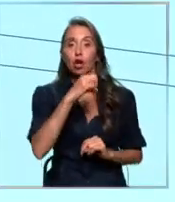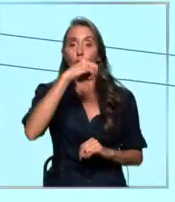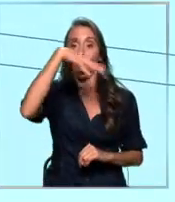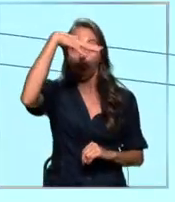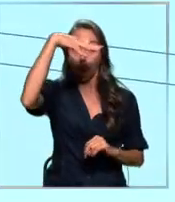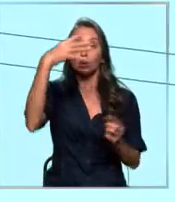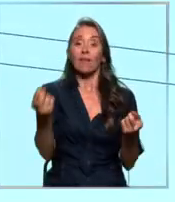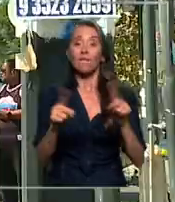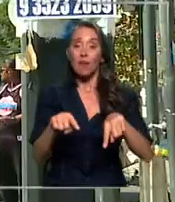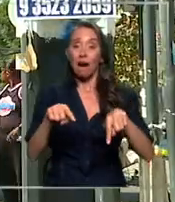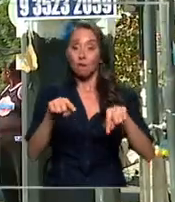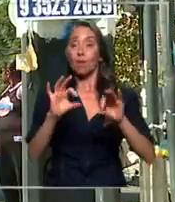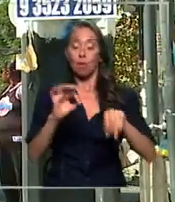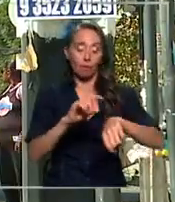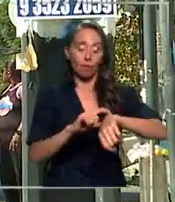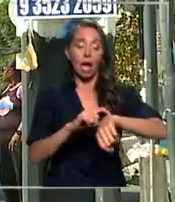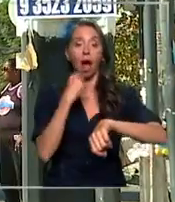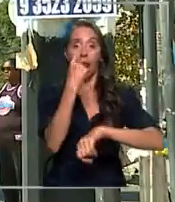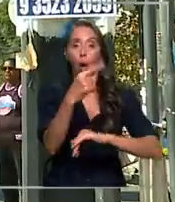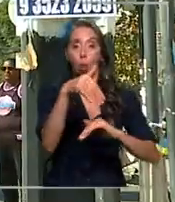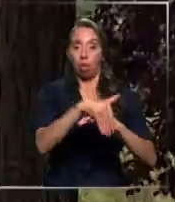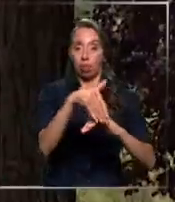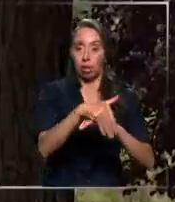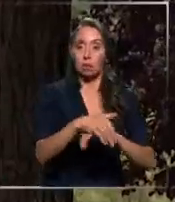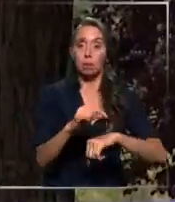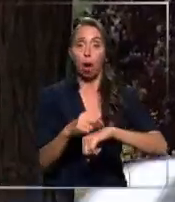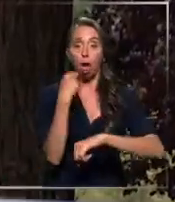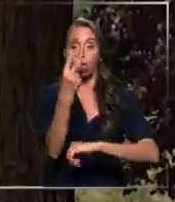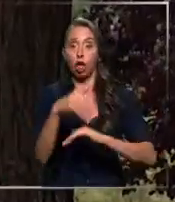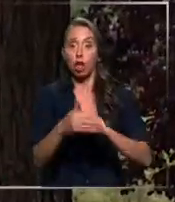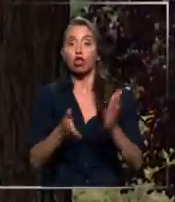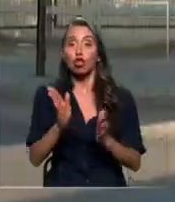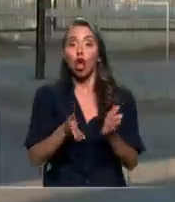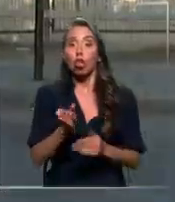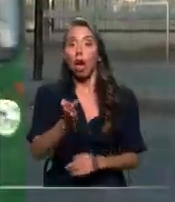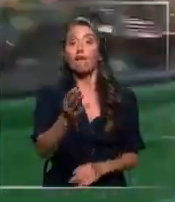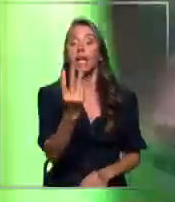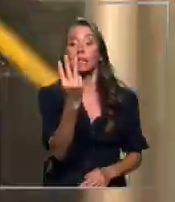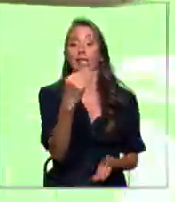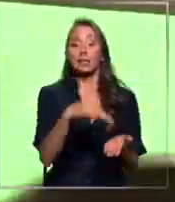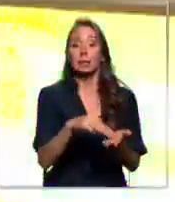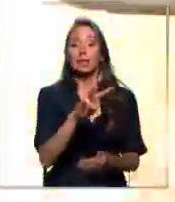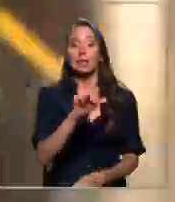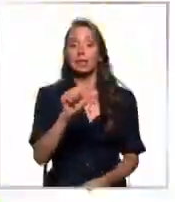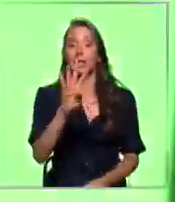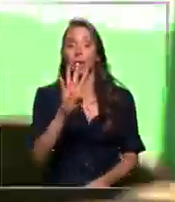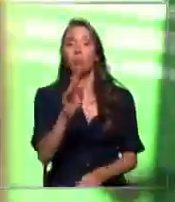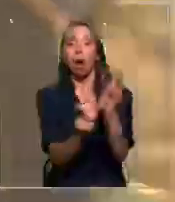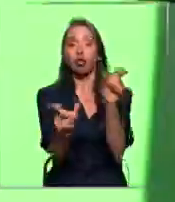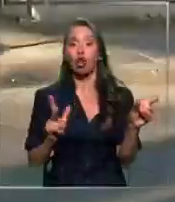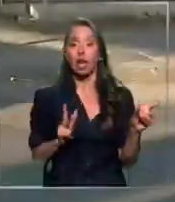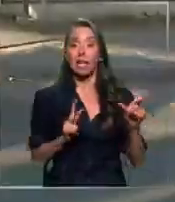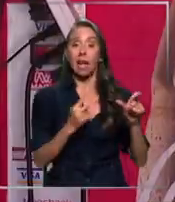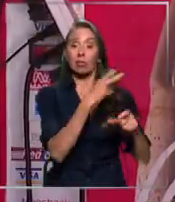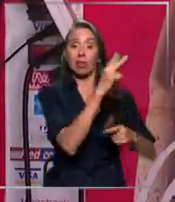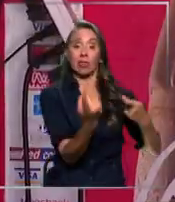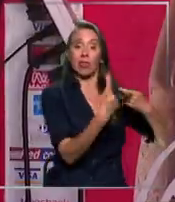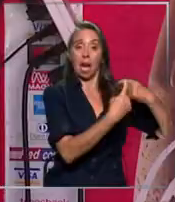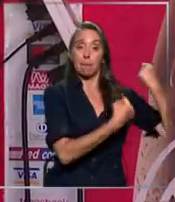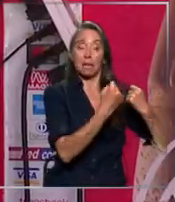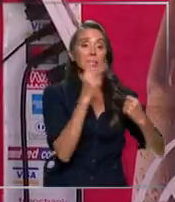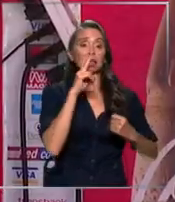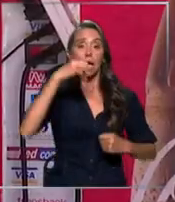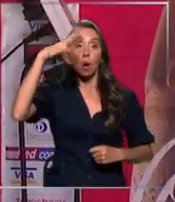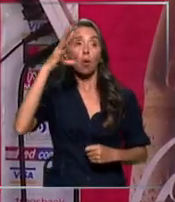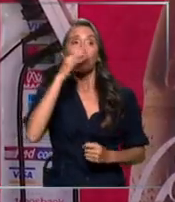estaría completamente restablecida a las 13 horas. Sin embargo, a las 14 aún quedan 13.364 clientes sin suministro. No